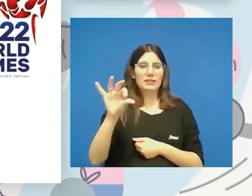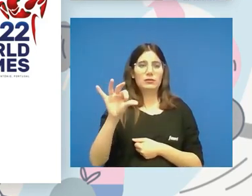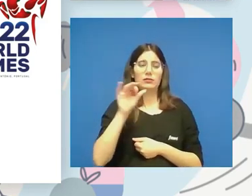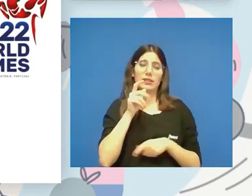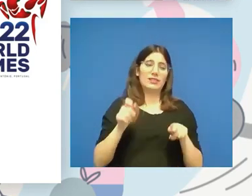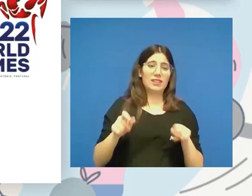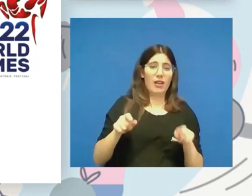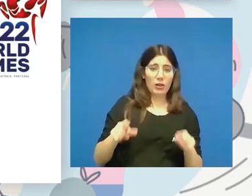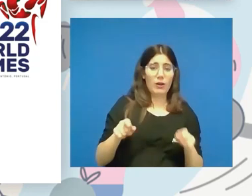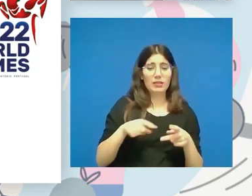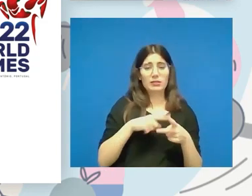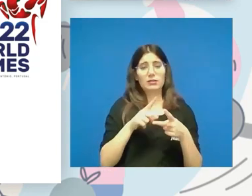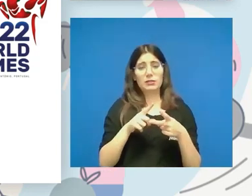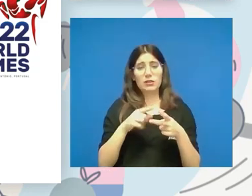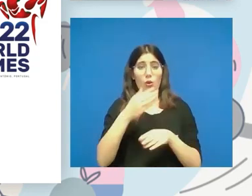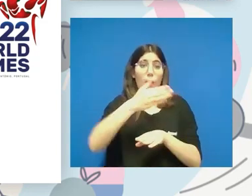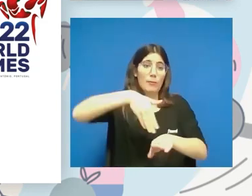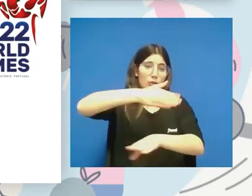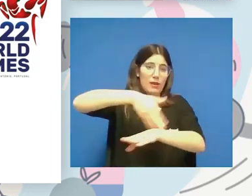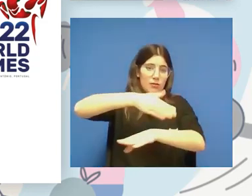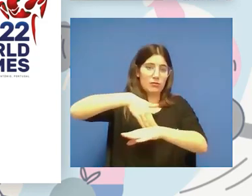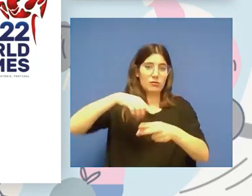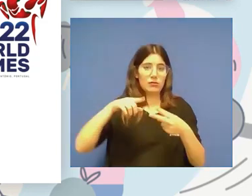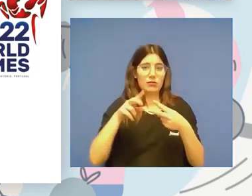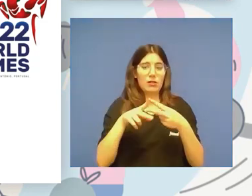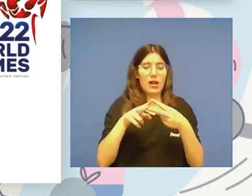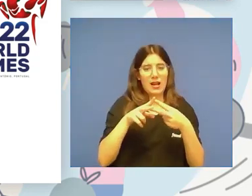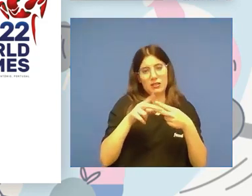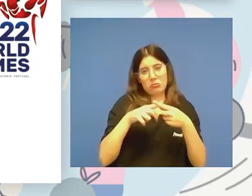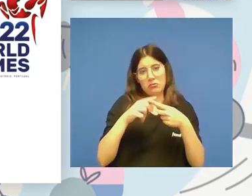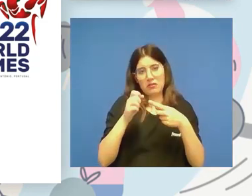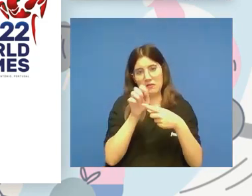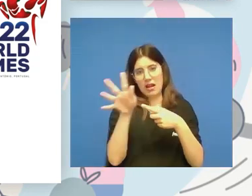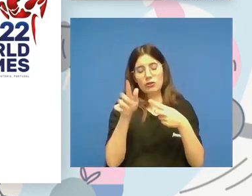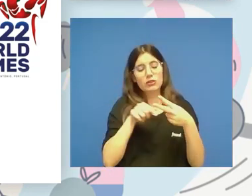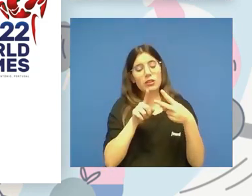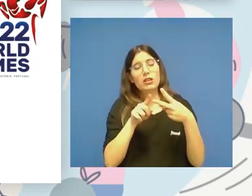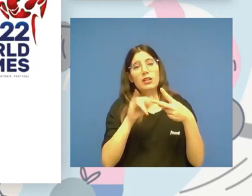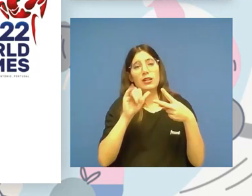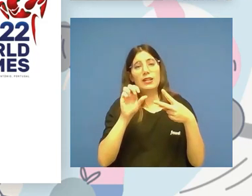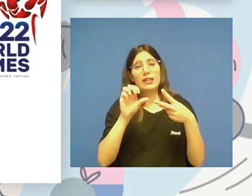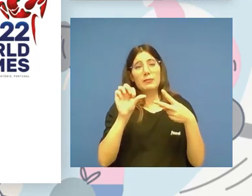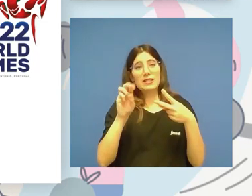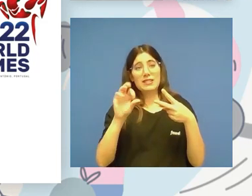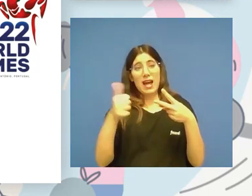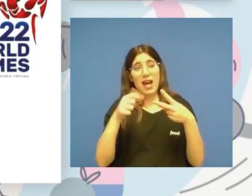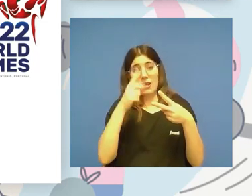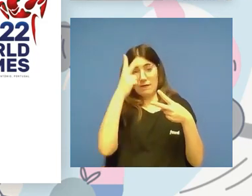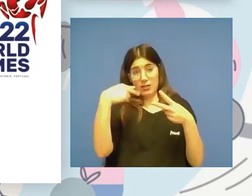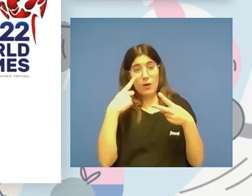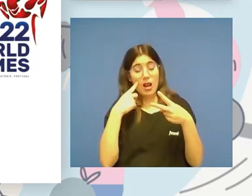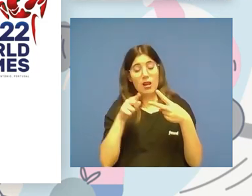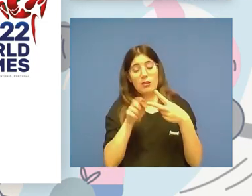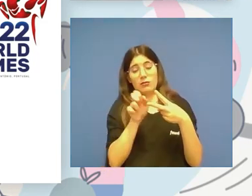ruedas de amputación, que ahí gestiona Esgrima, PowerShell Soccer, etcétera. IPSA, que sería la de visual, con tres paralímpicos, fútbol 5, golbol